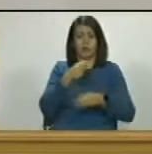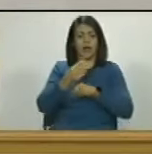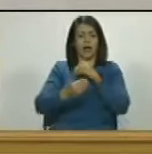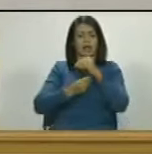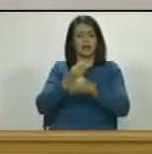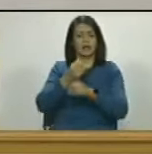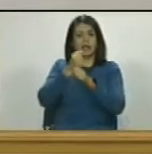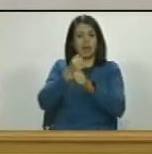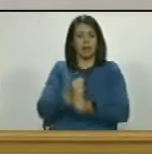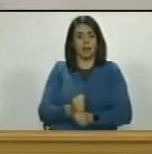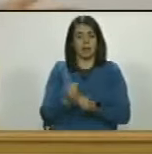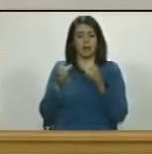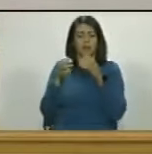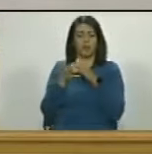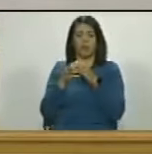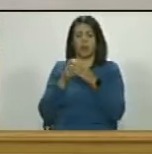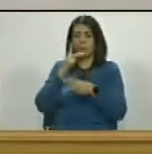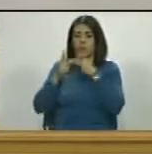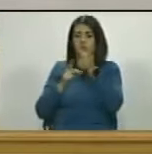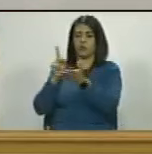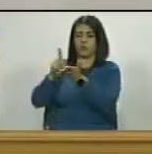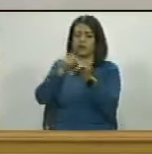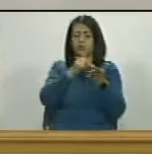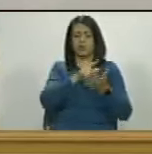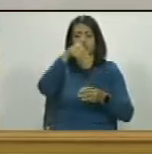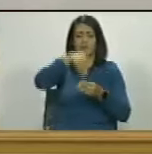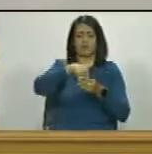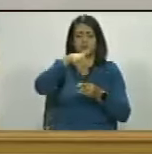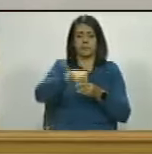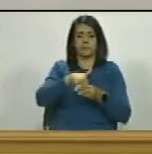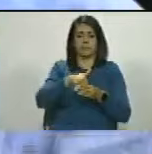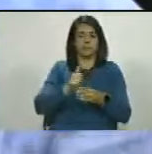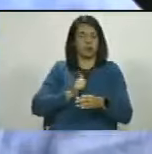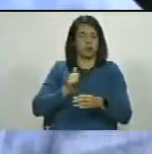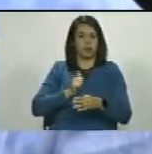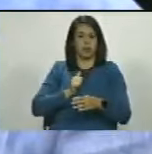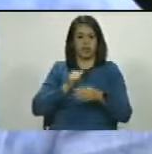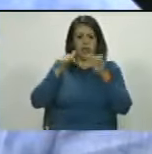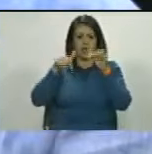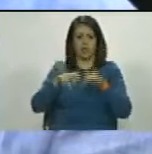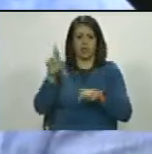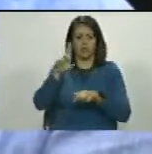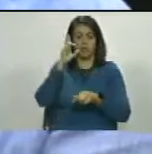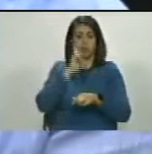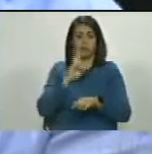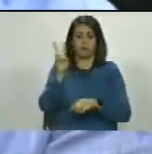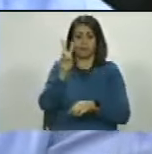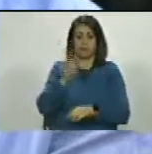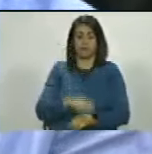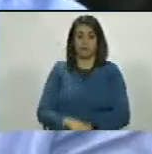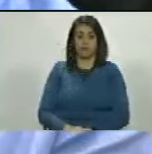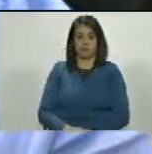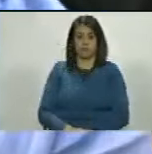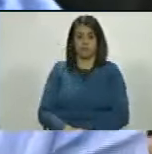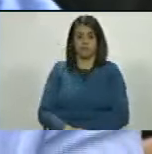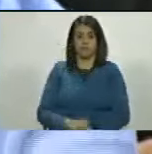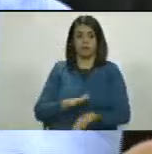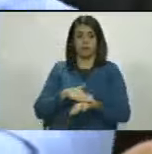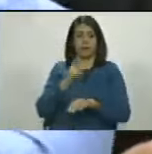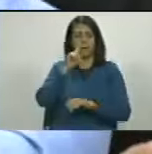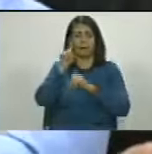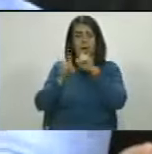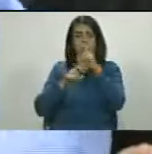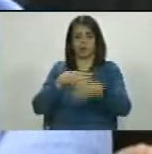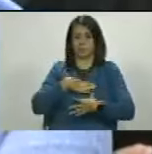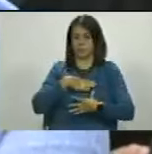impoluto para participar en unas elecciones de cualquier índole aquí en la República Bolivariana de Venezuela porque una pregunta